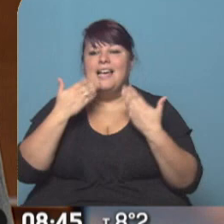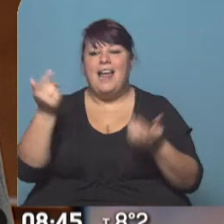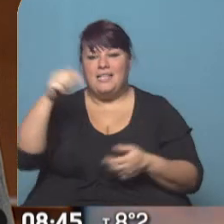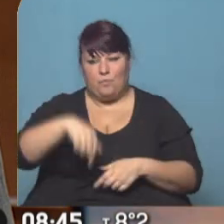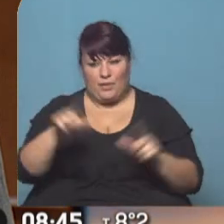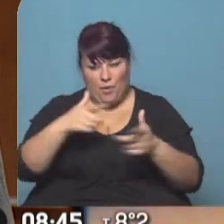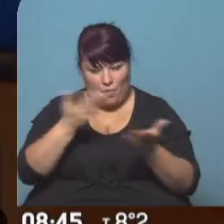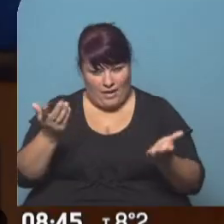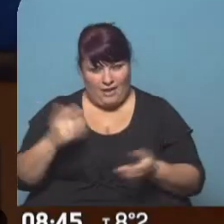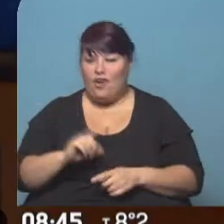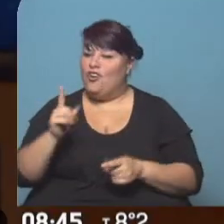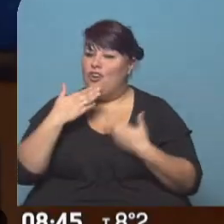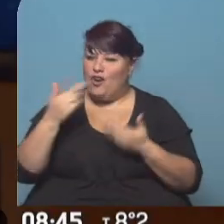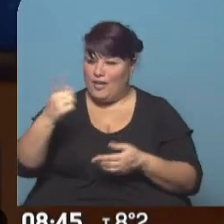por haber estado en la televisión pública. No, gracias a ustedes. Gracias.